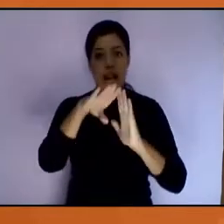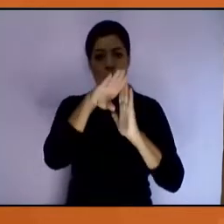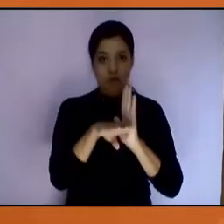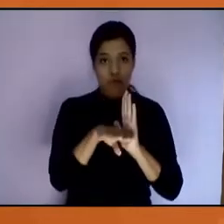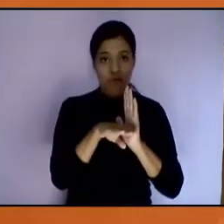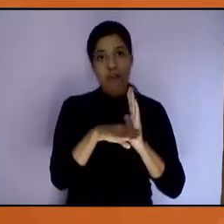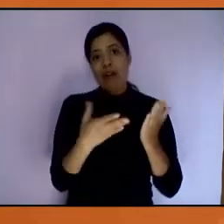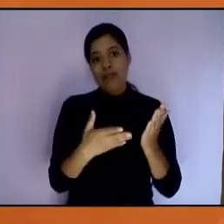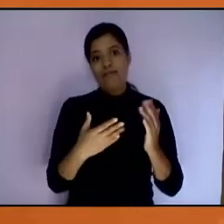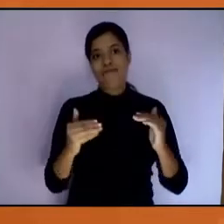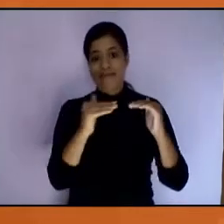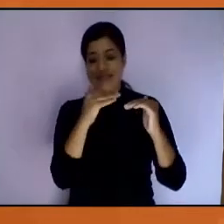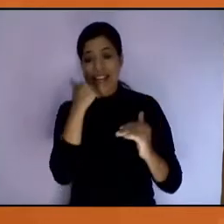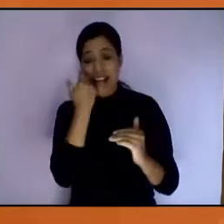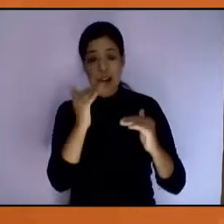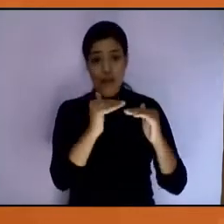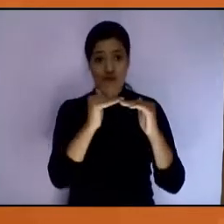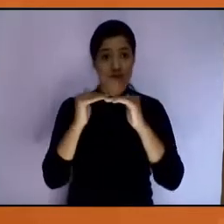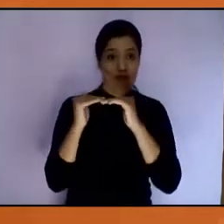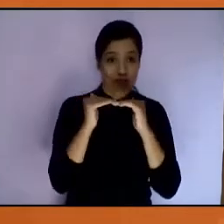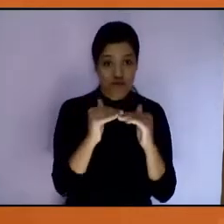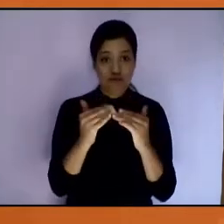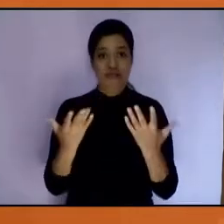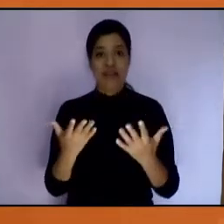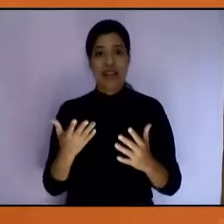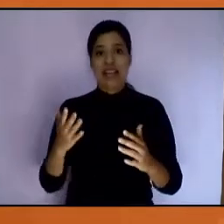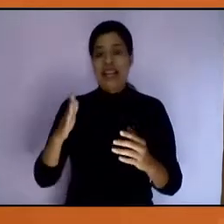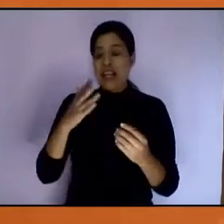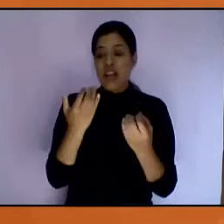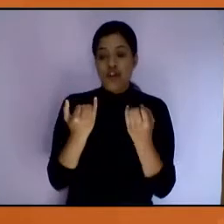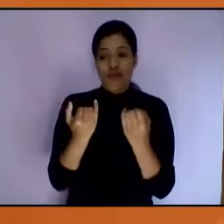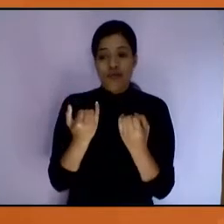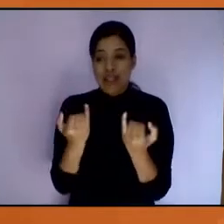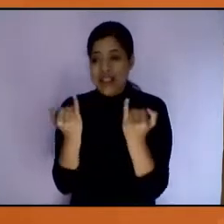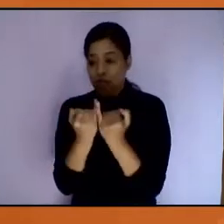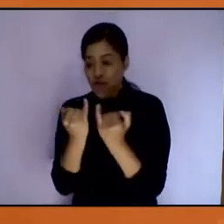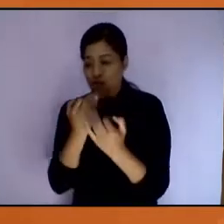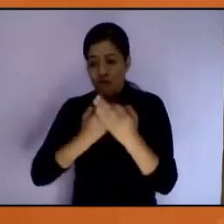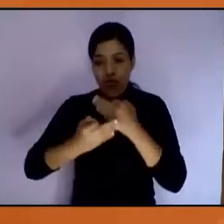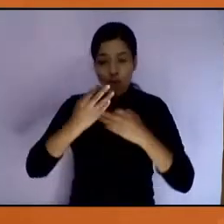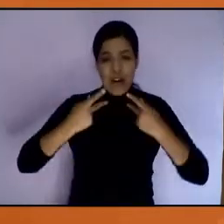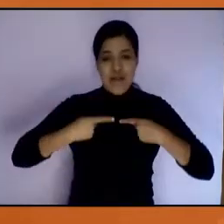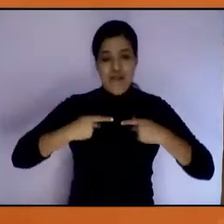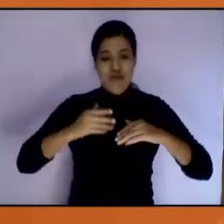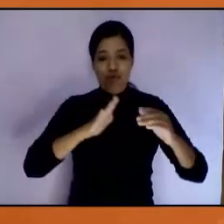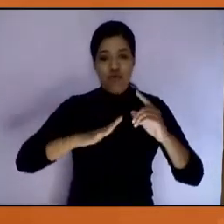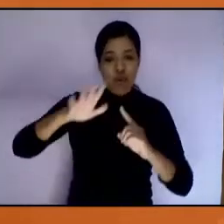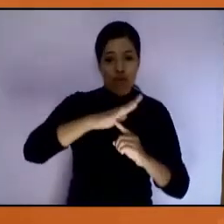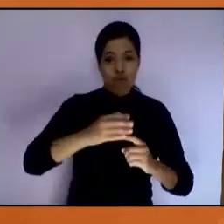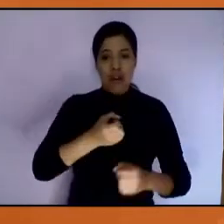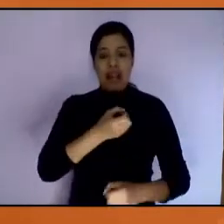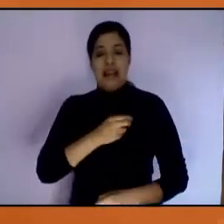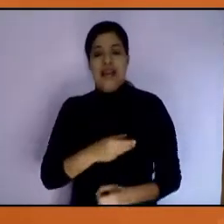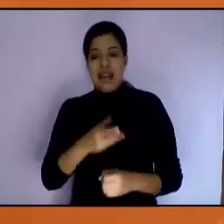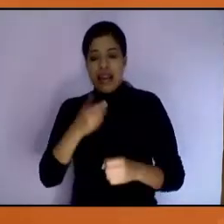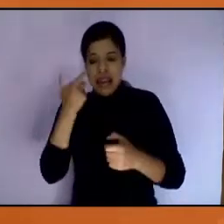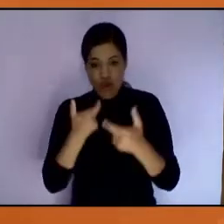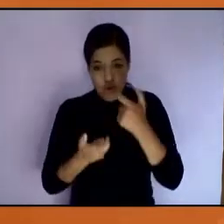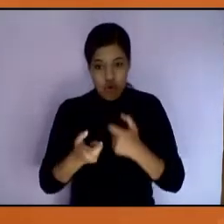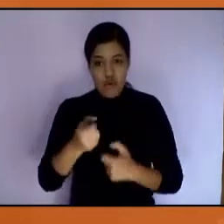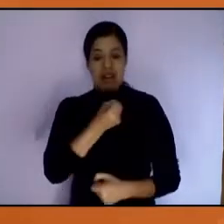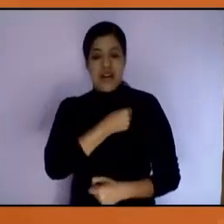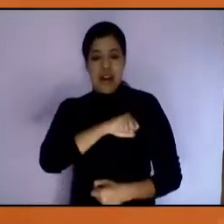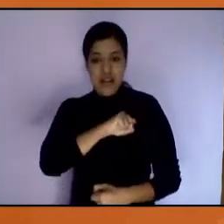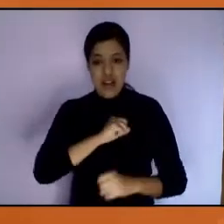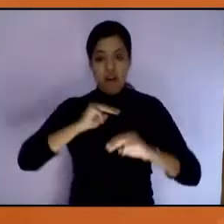sus derechos, sin distinción por su condición económica de salud, de movilidad, género, sexo,